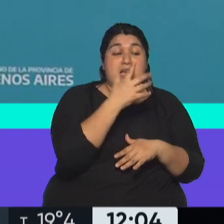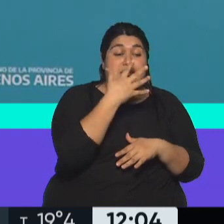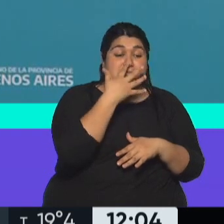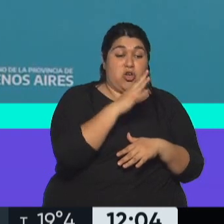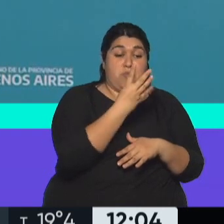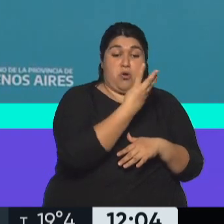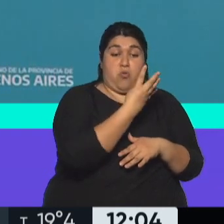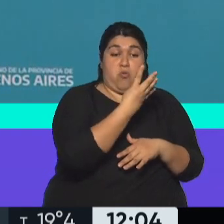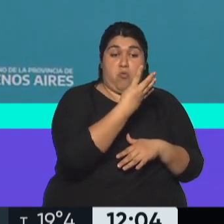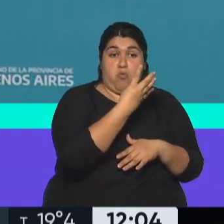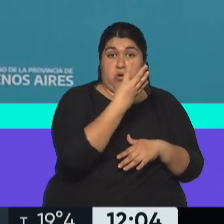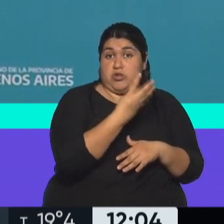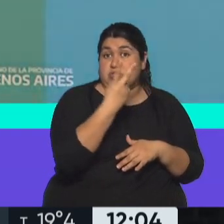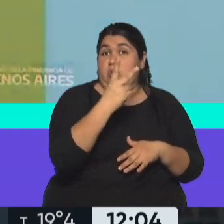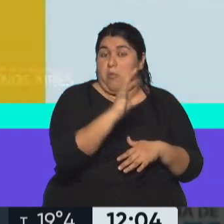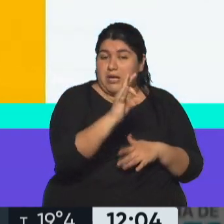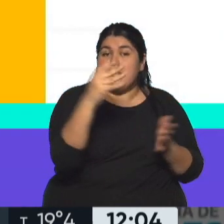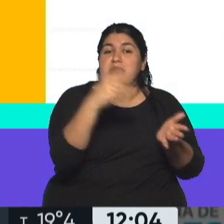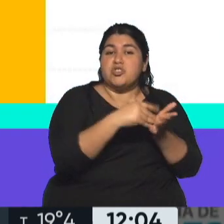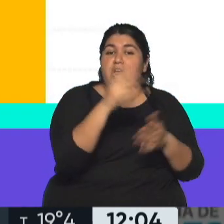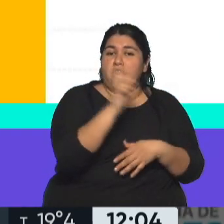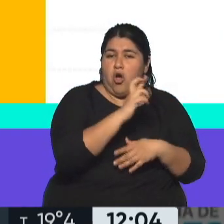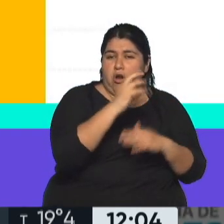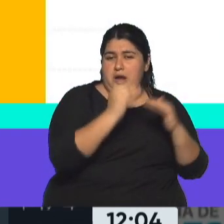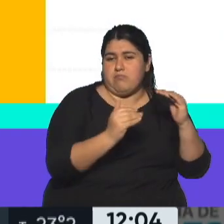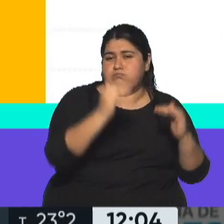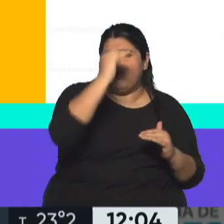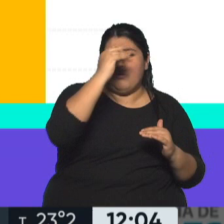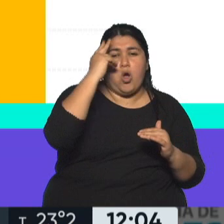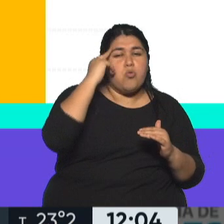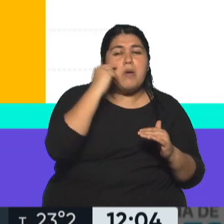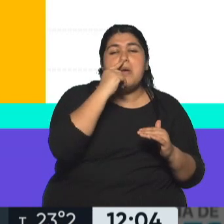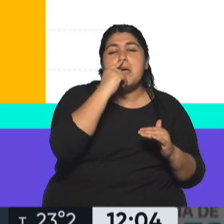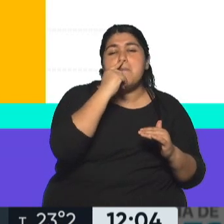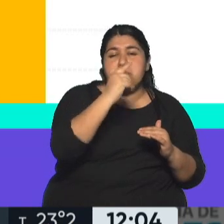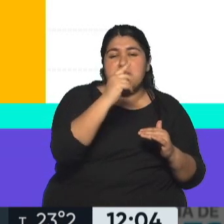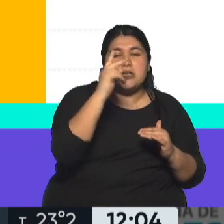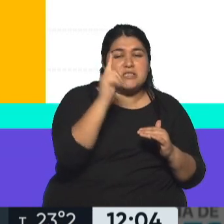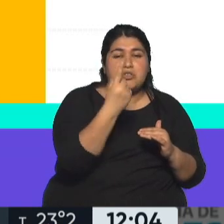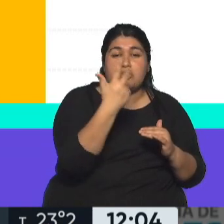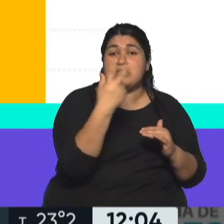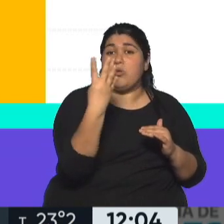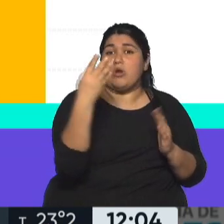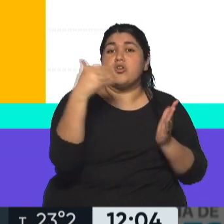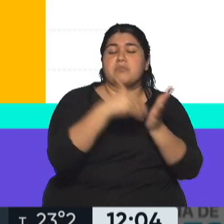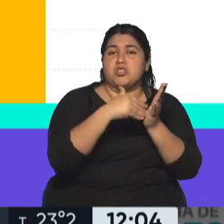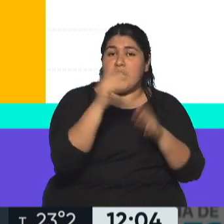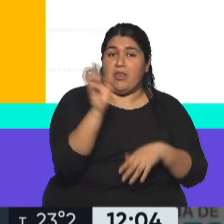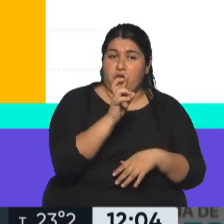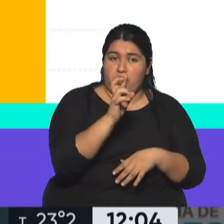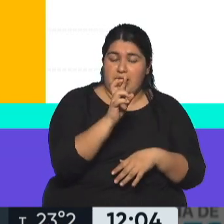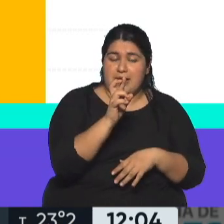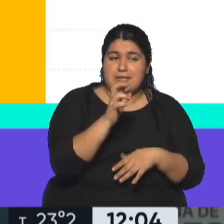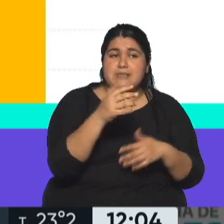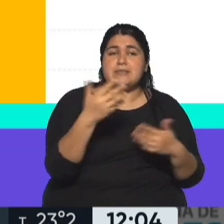.420 millones de dólares a 9.134 millones de dólares. La gran pregunta es para